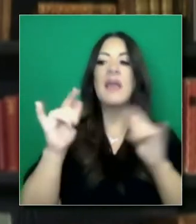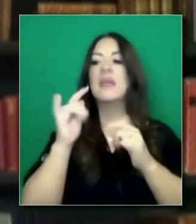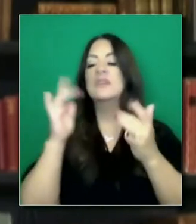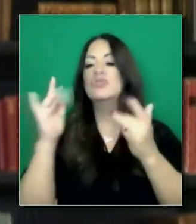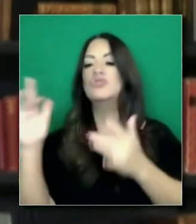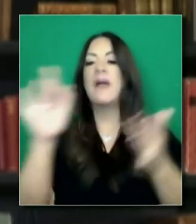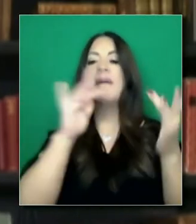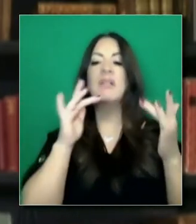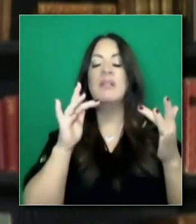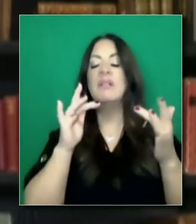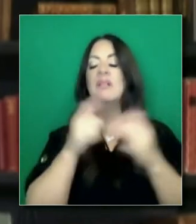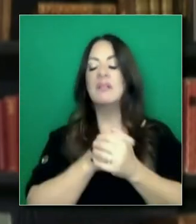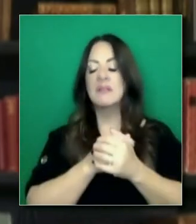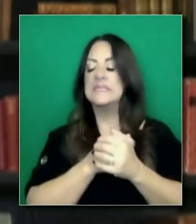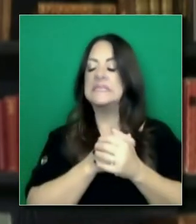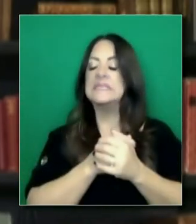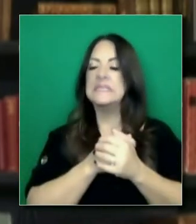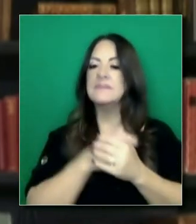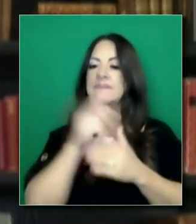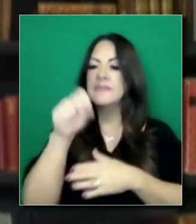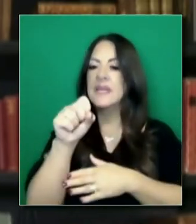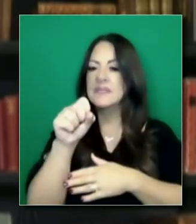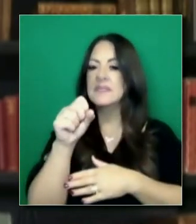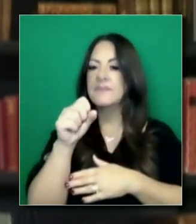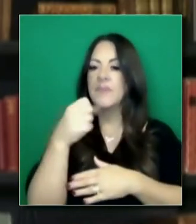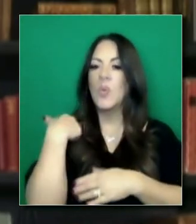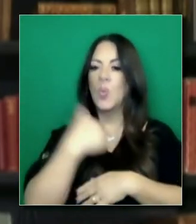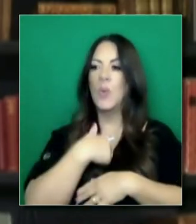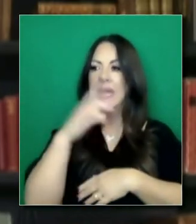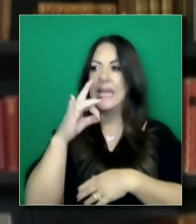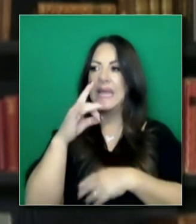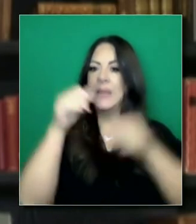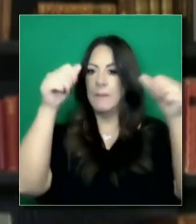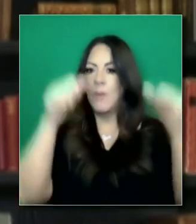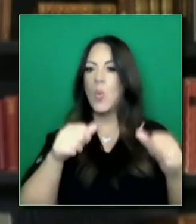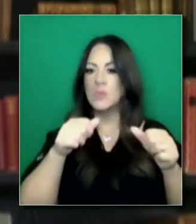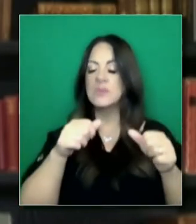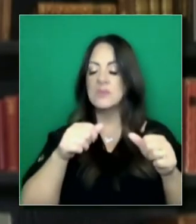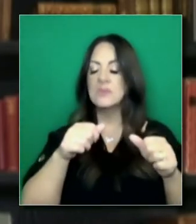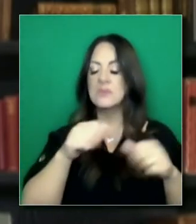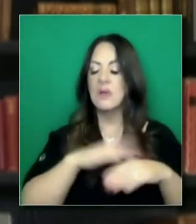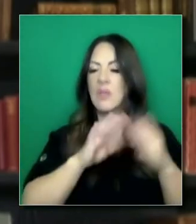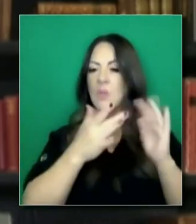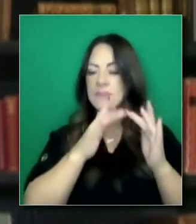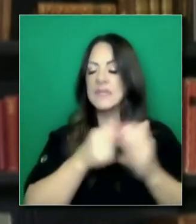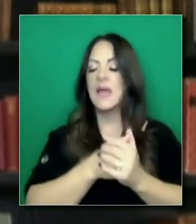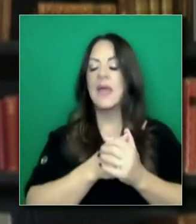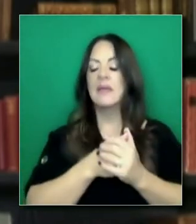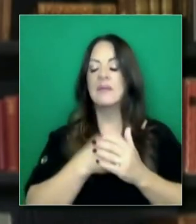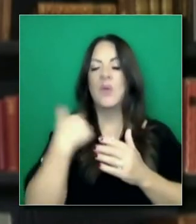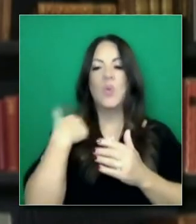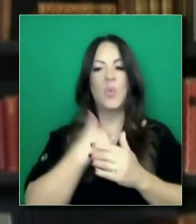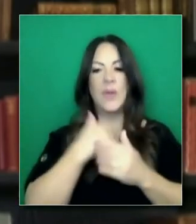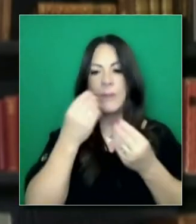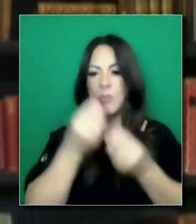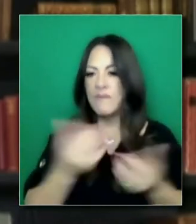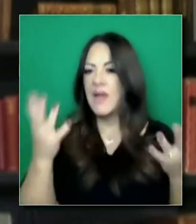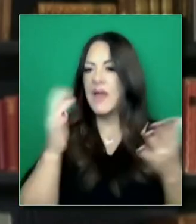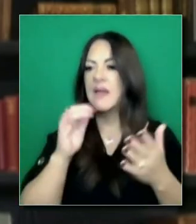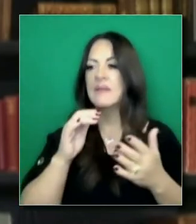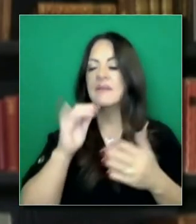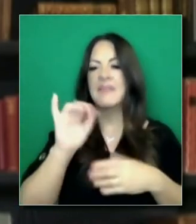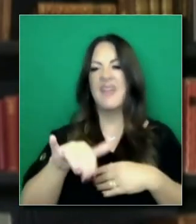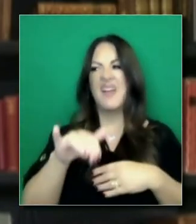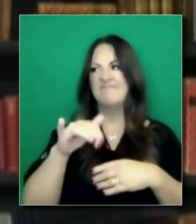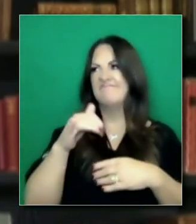han proporcionado el mismo comentario. Yo le mandaría a usted por separado las reseñas y lo hemos hecho ya